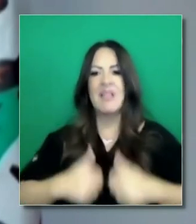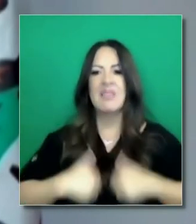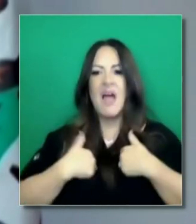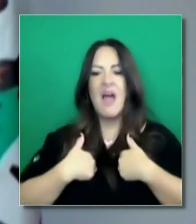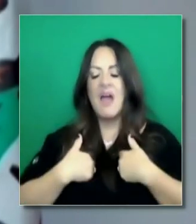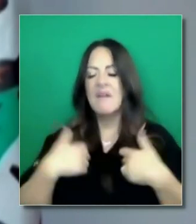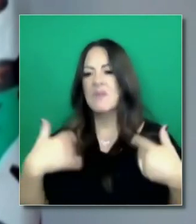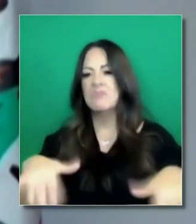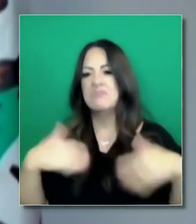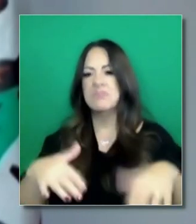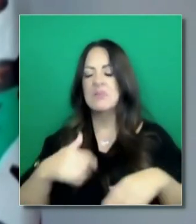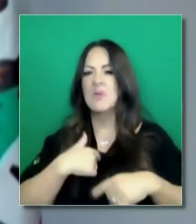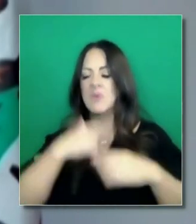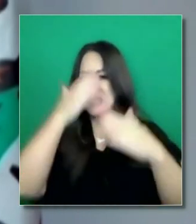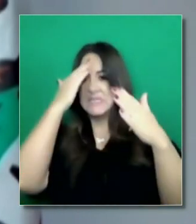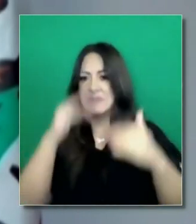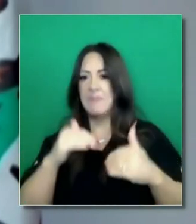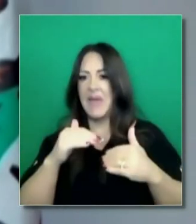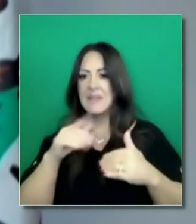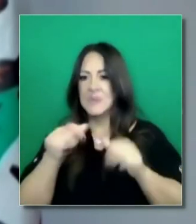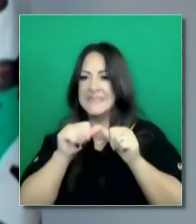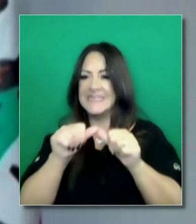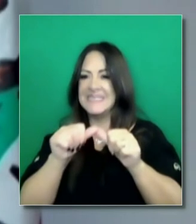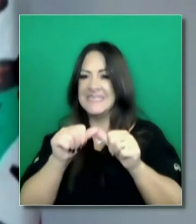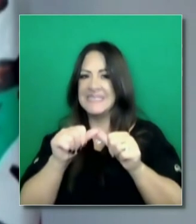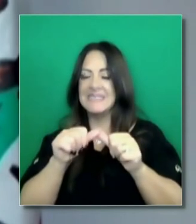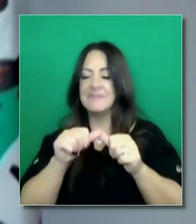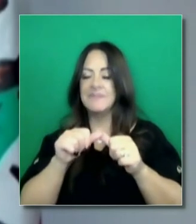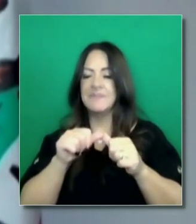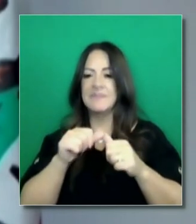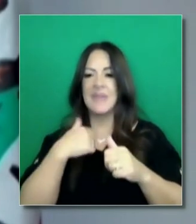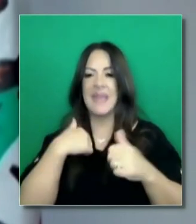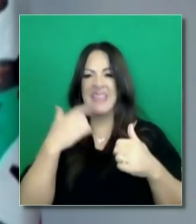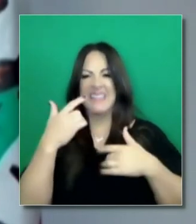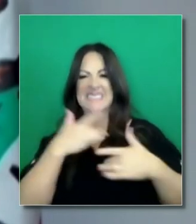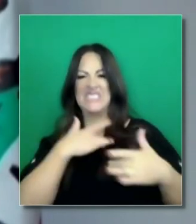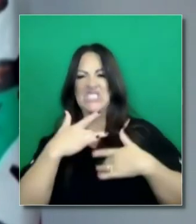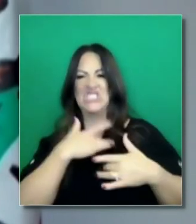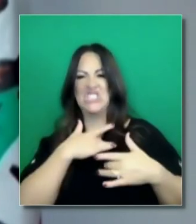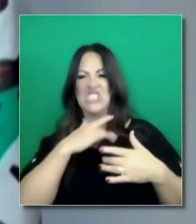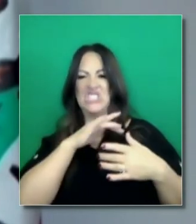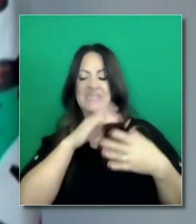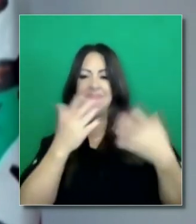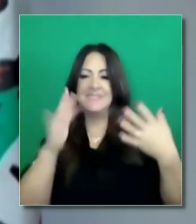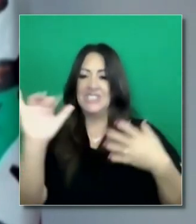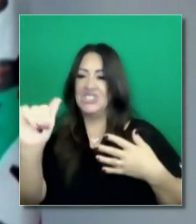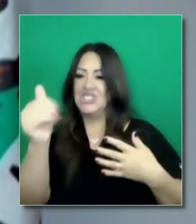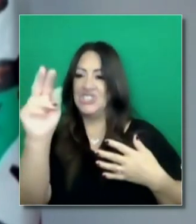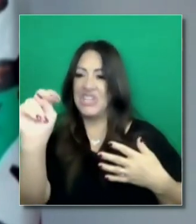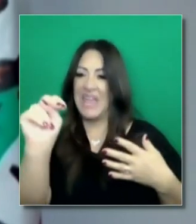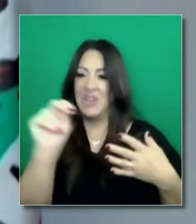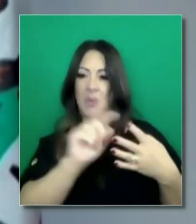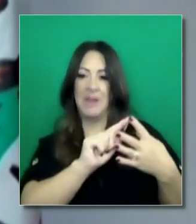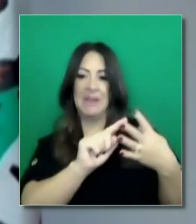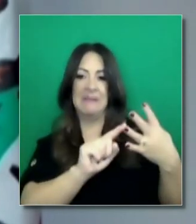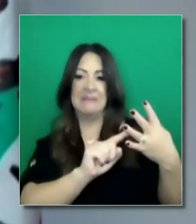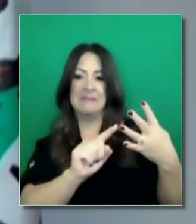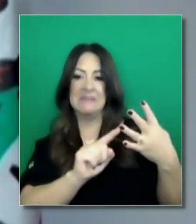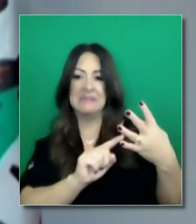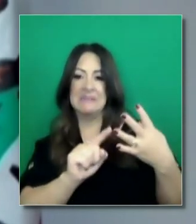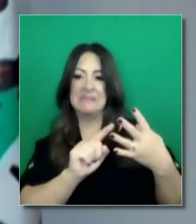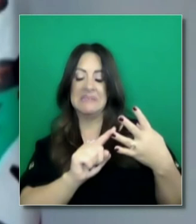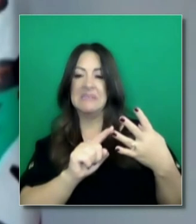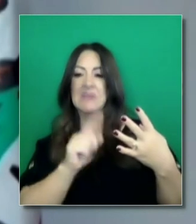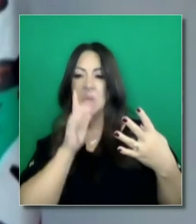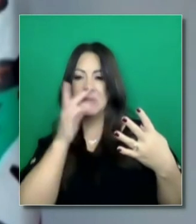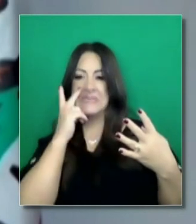que planeamos que para mediados de enero va a ser un momento muy difícil para los hospitales donde los casos de esta semana